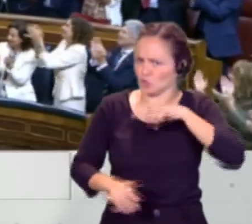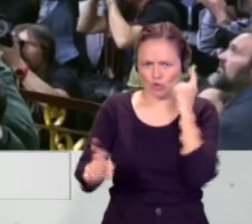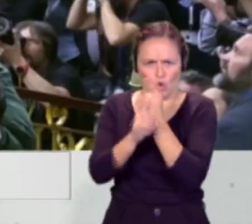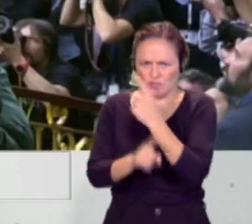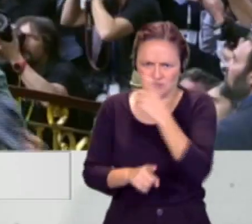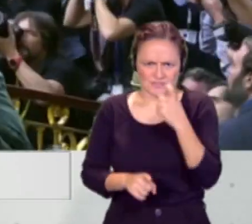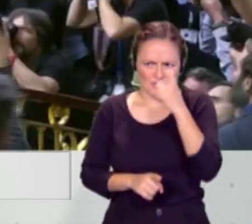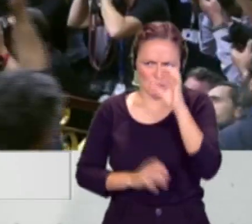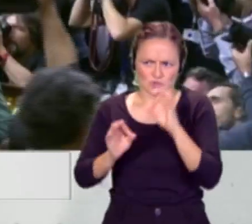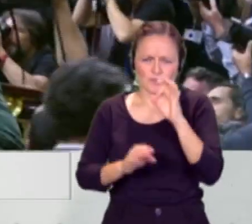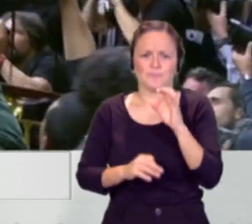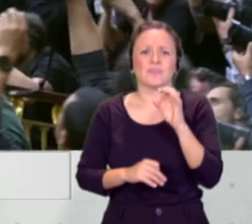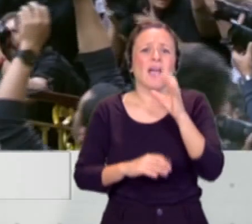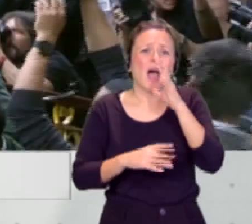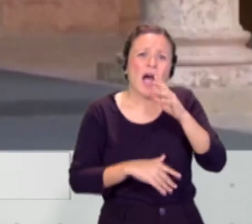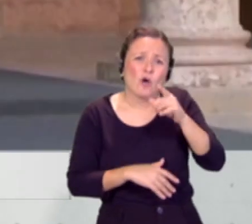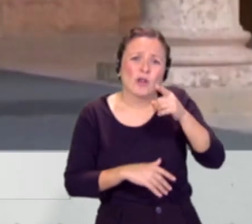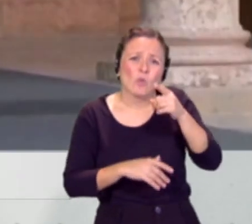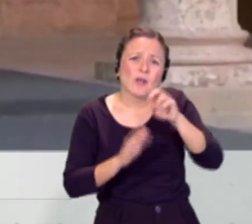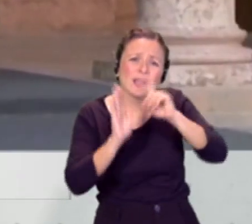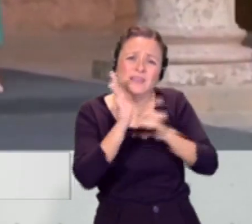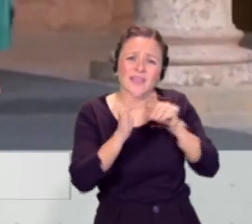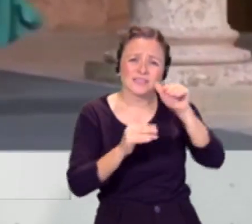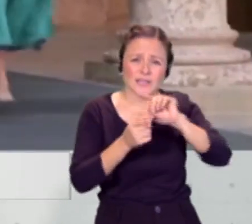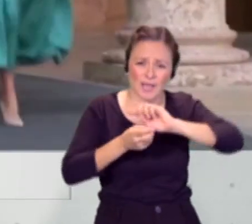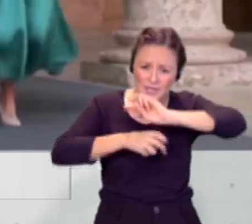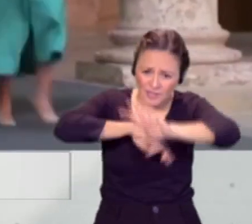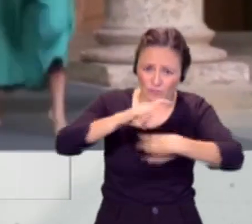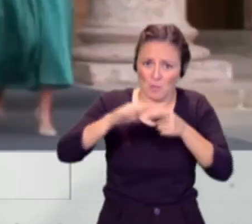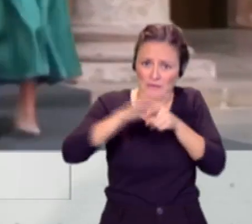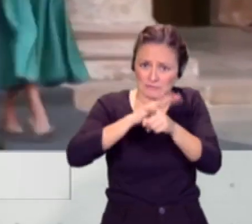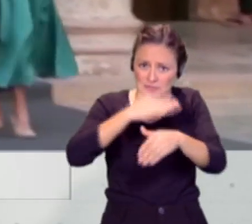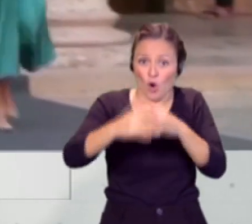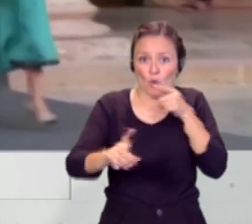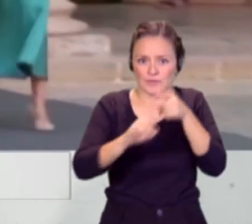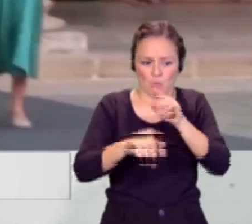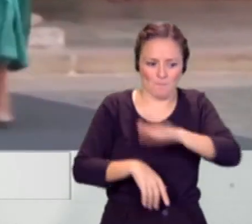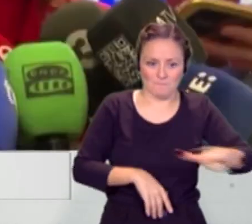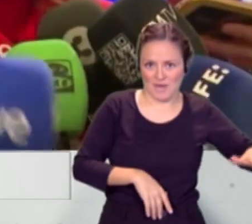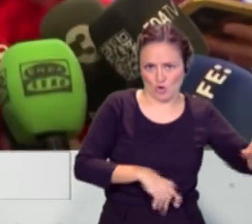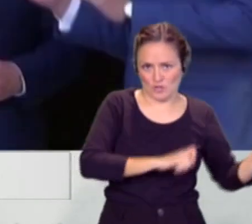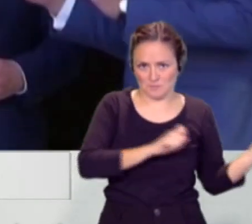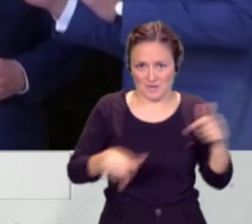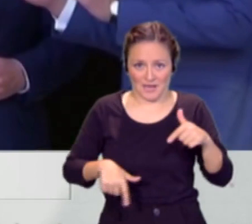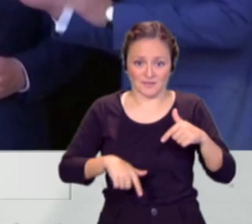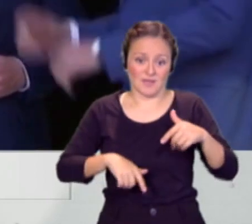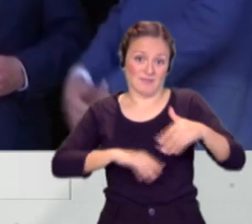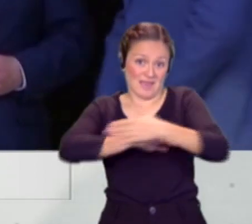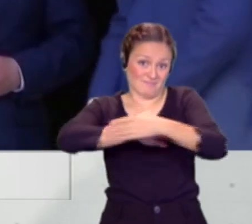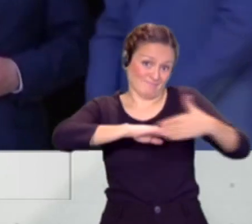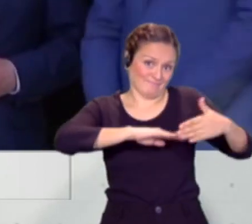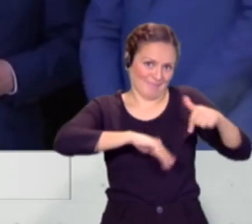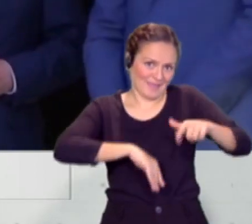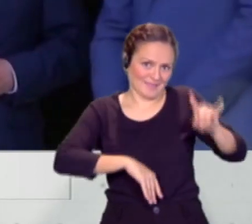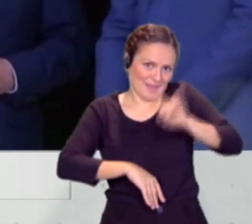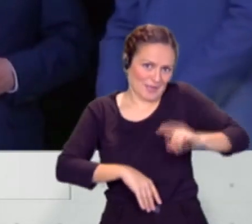está tramitando una reforma de la ley de extranjería para el reparto obligatorio de los menores migrantes que llegan a territorio frontera como Canarias por el